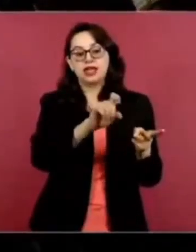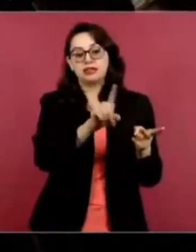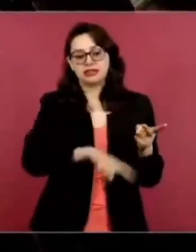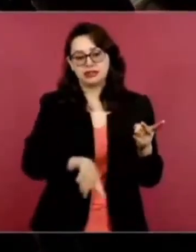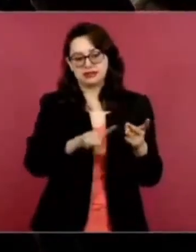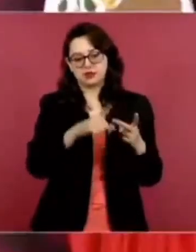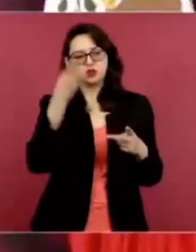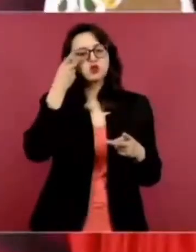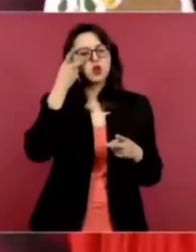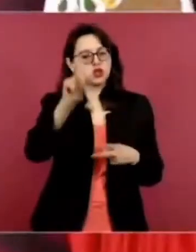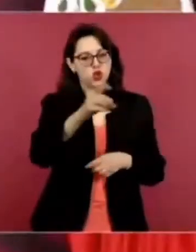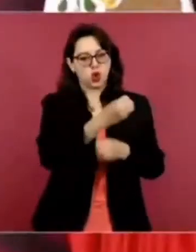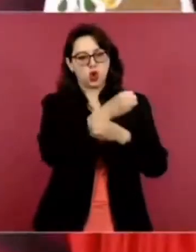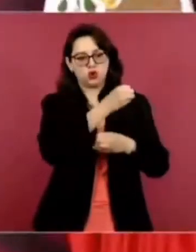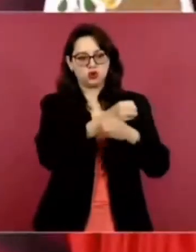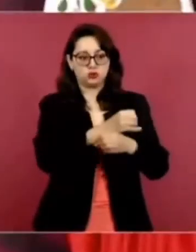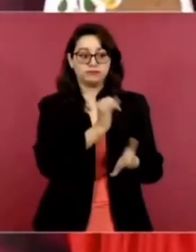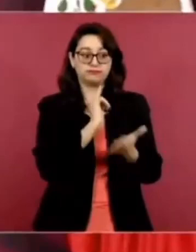OXX,